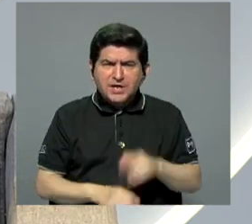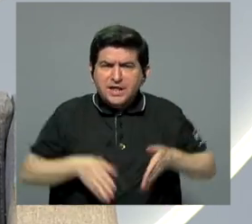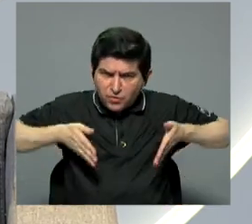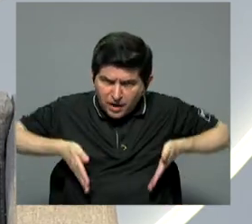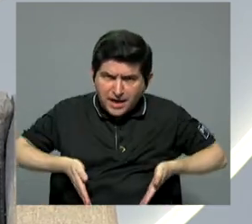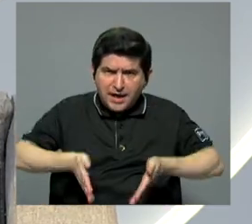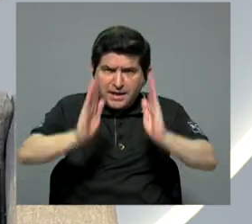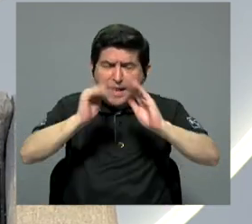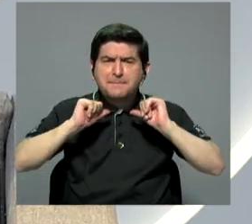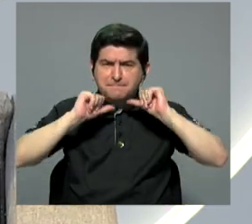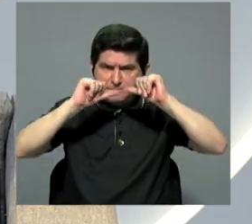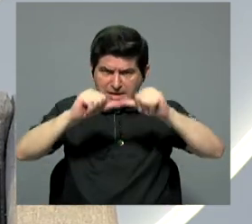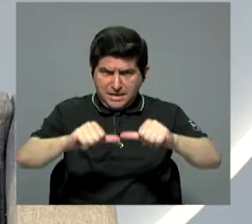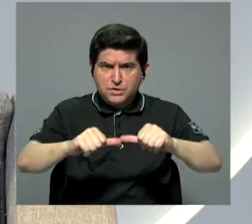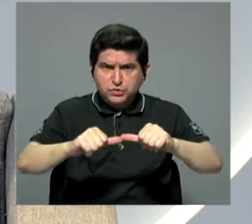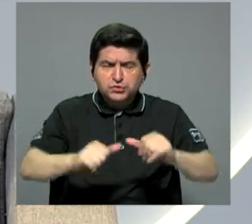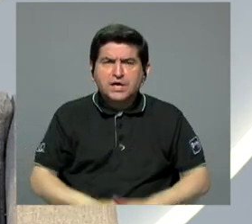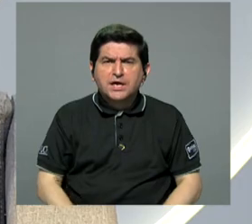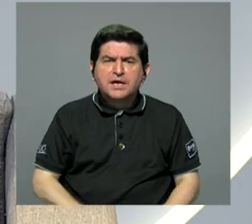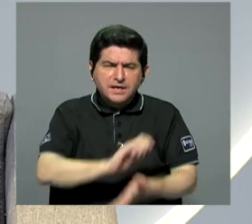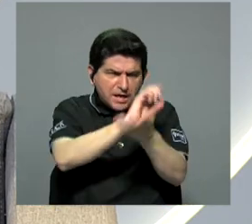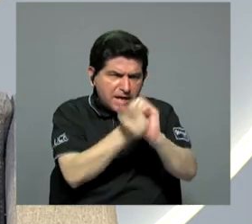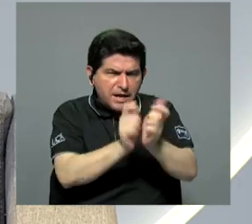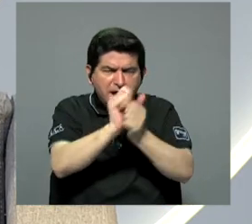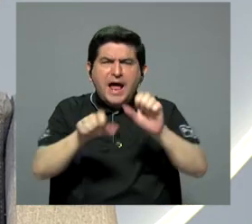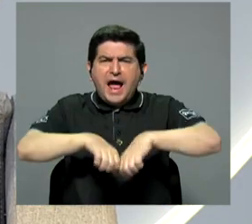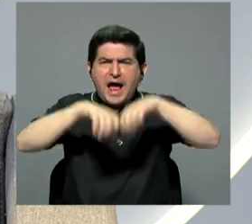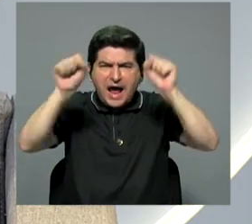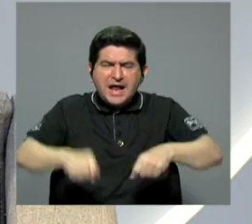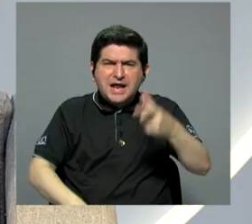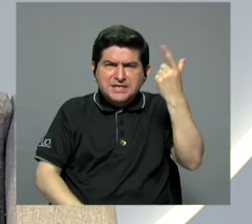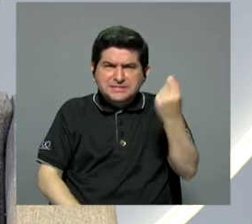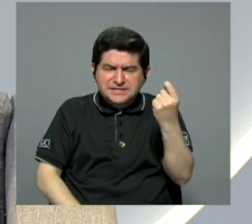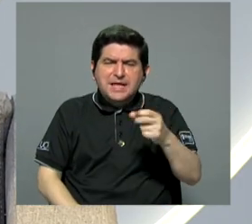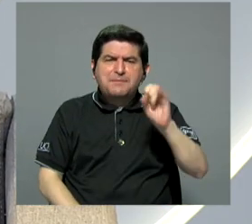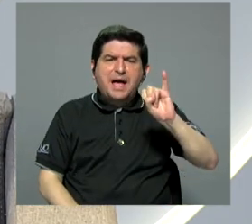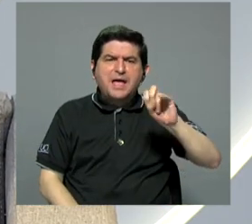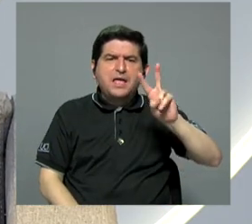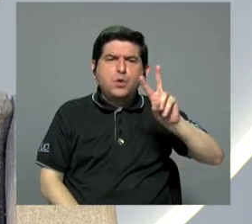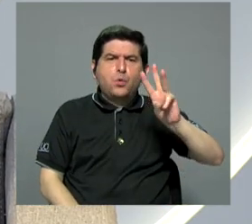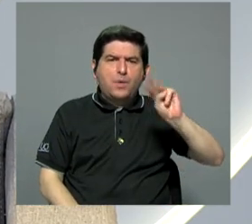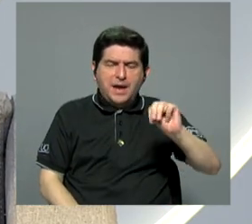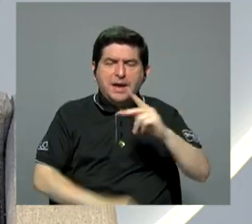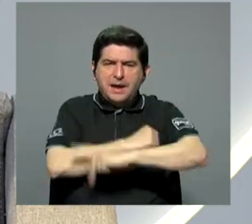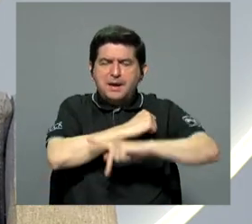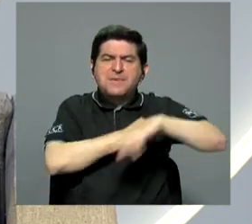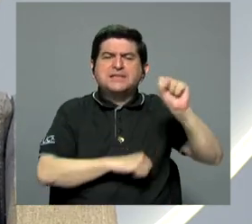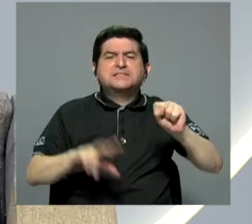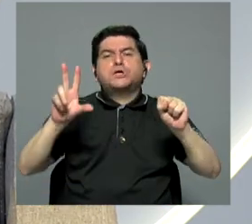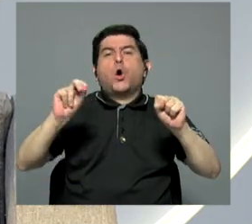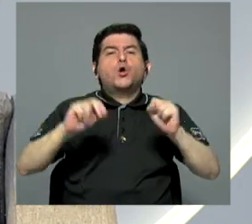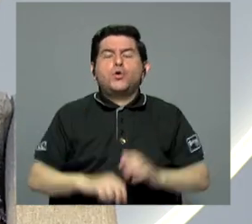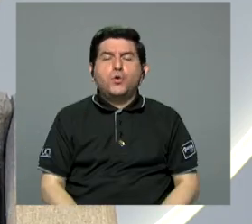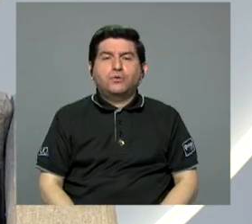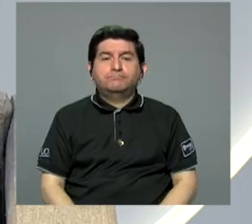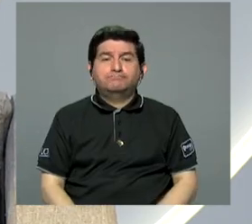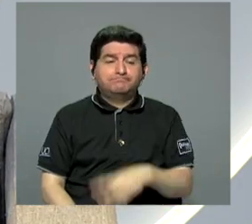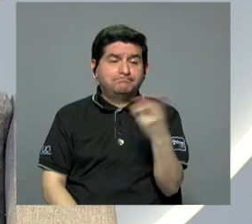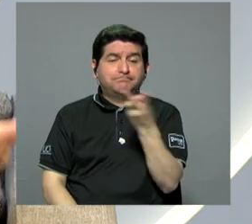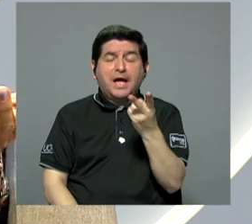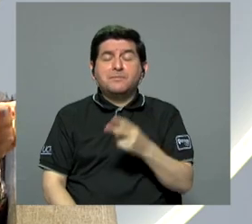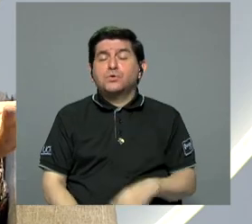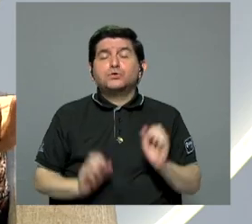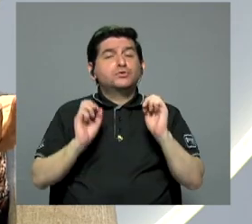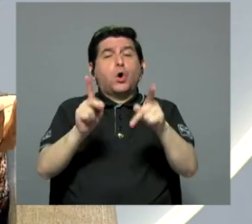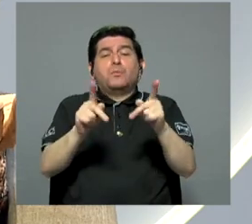la ruta que debe continuar las reformas al régimen de pensiones de malidez, vejez y muerto en nuestro país? ¿Sí o no? De ustedes es la palabra,